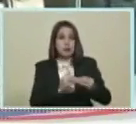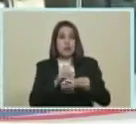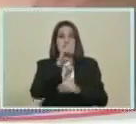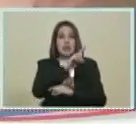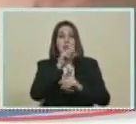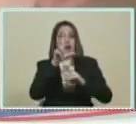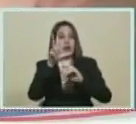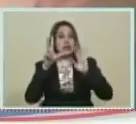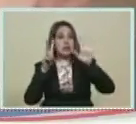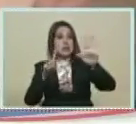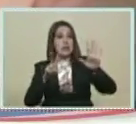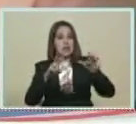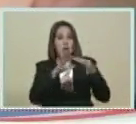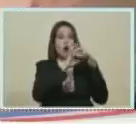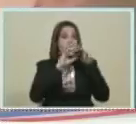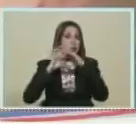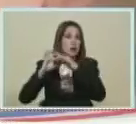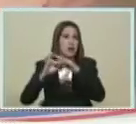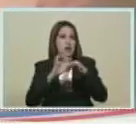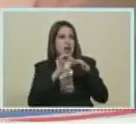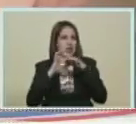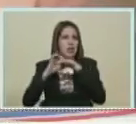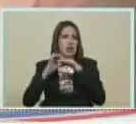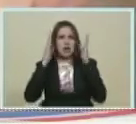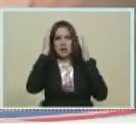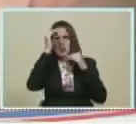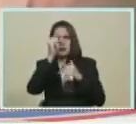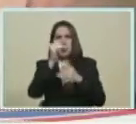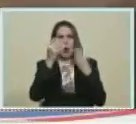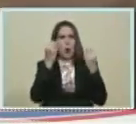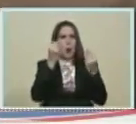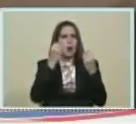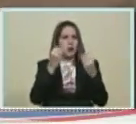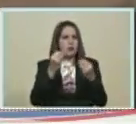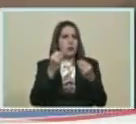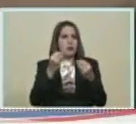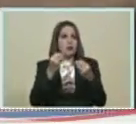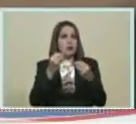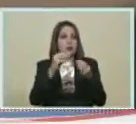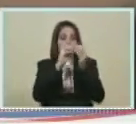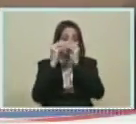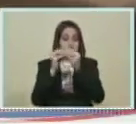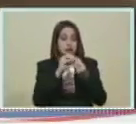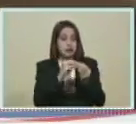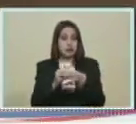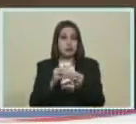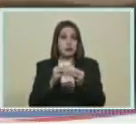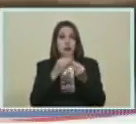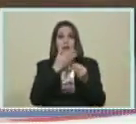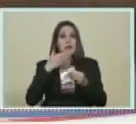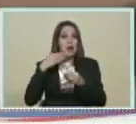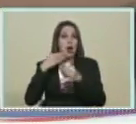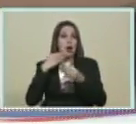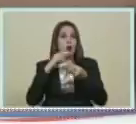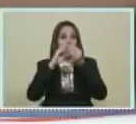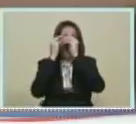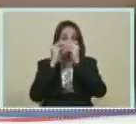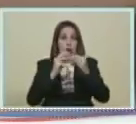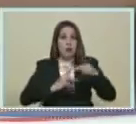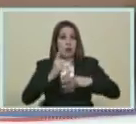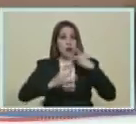productivas Que están conformadas Fuimos abocados ¿Verdad? A esta tarea A poder recuperar Este espacio A poder